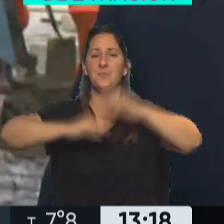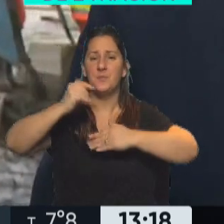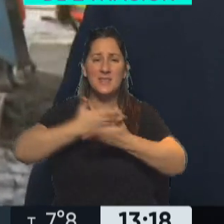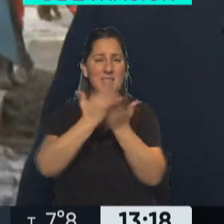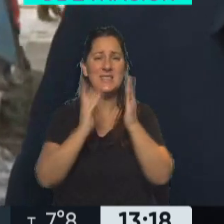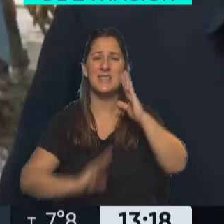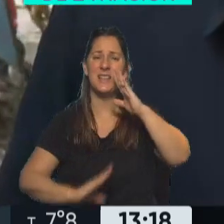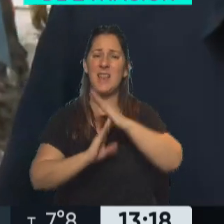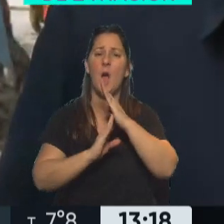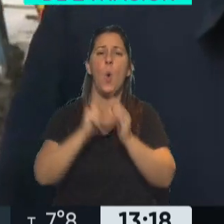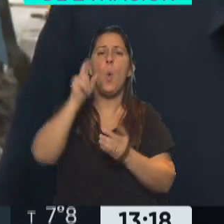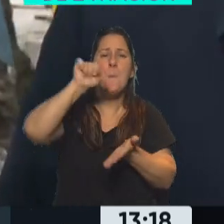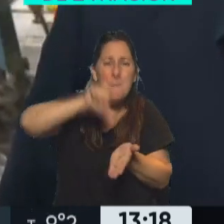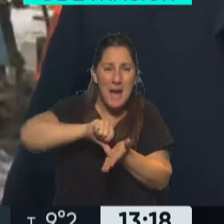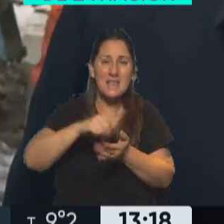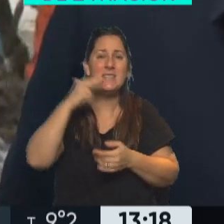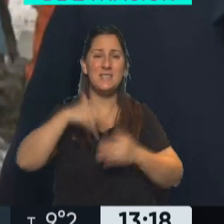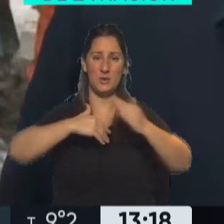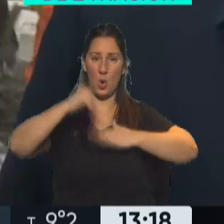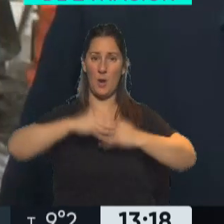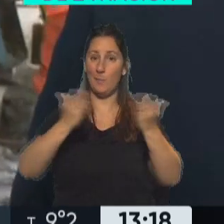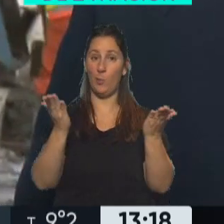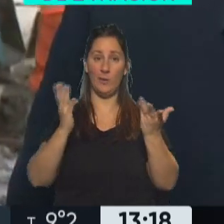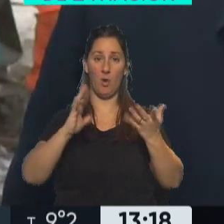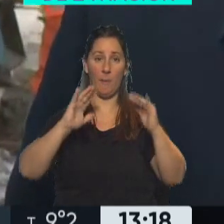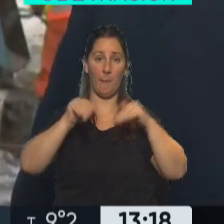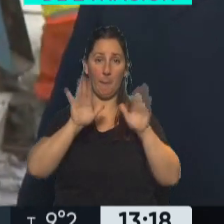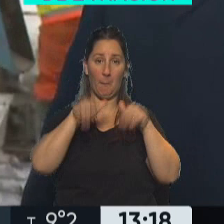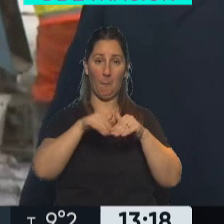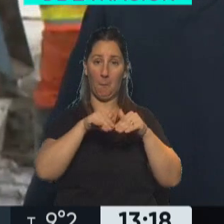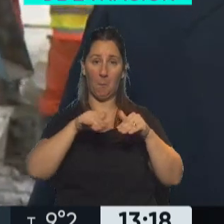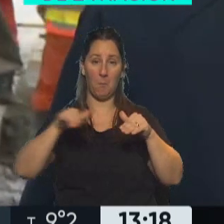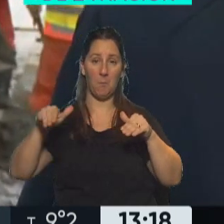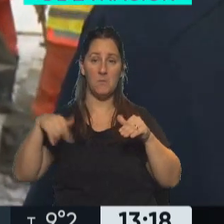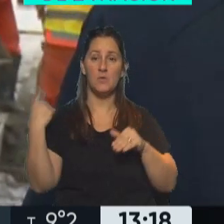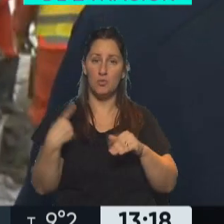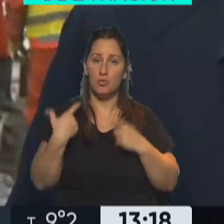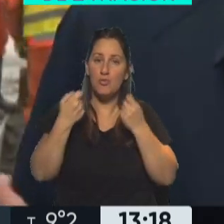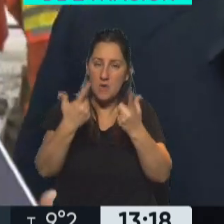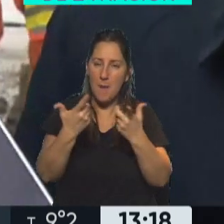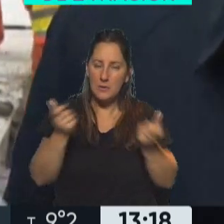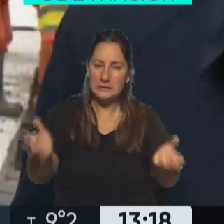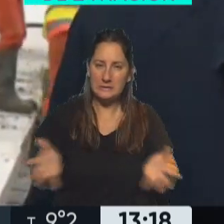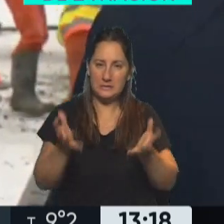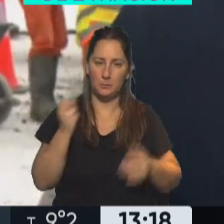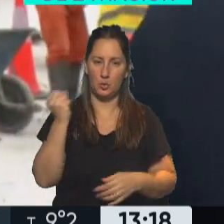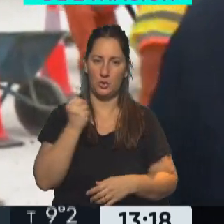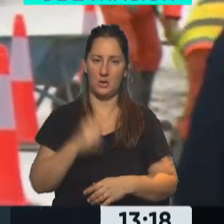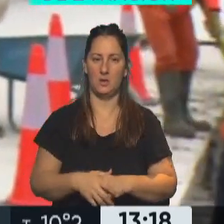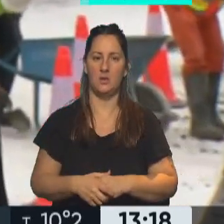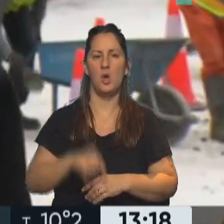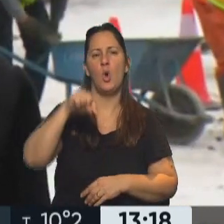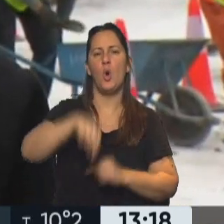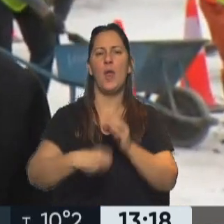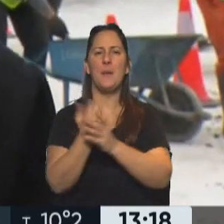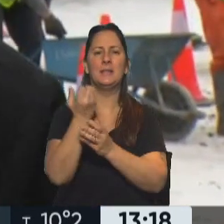Un país sin infraestructura pública es un país que se queda. Y por eso nosotros apostamos tanto a eso. Alberto habló ahora temprano